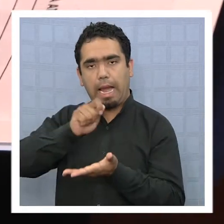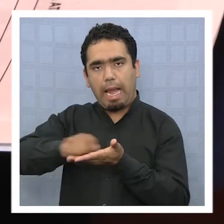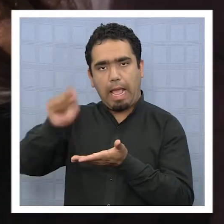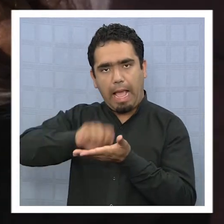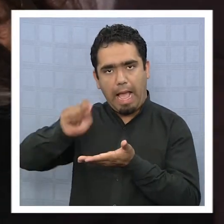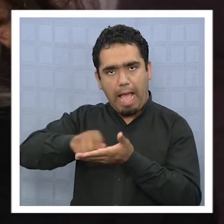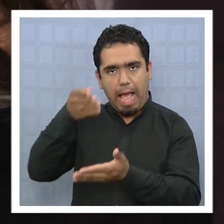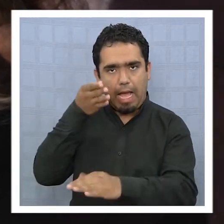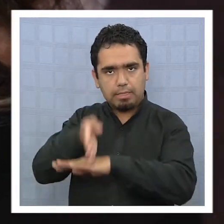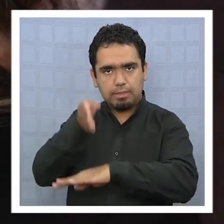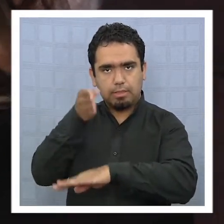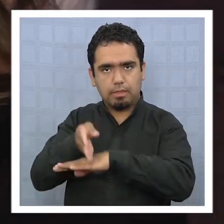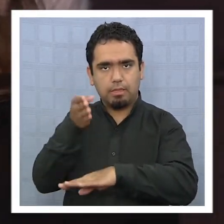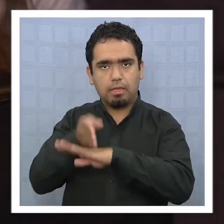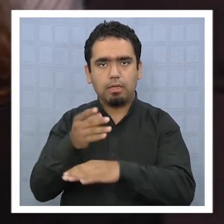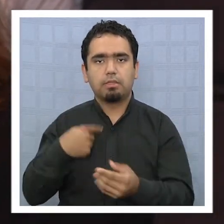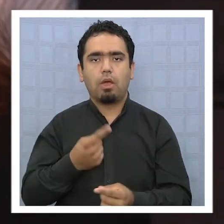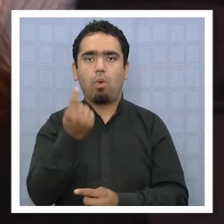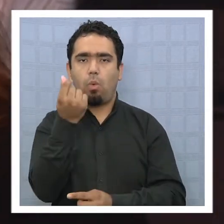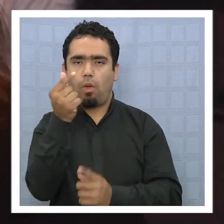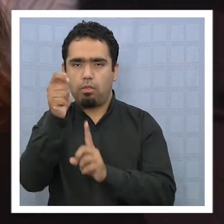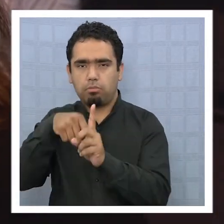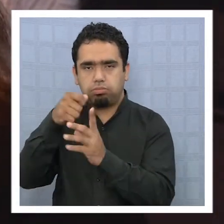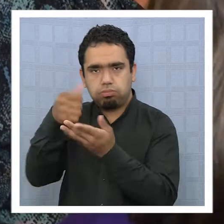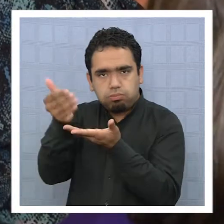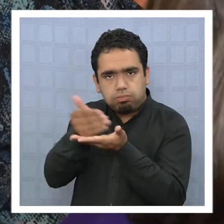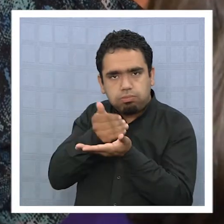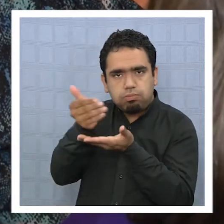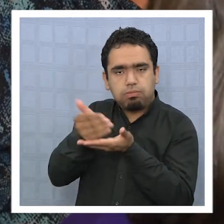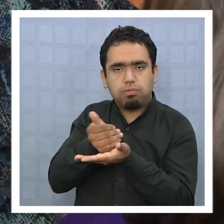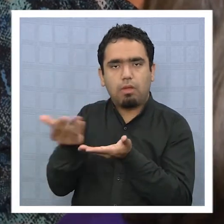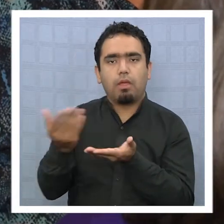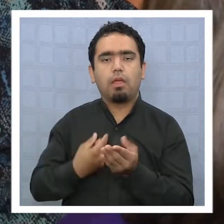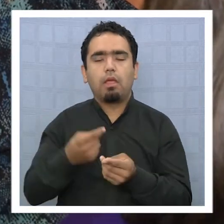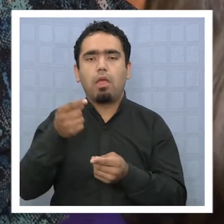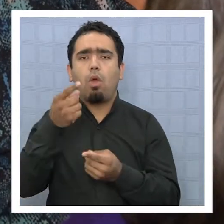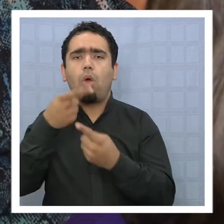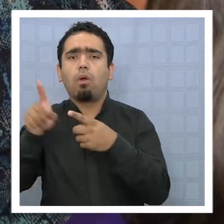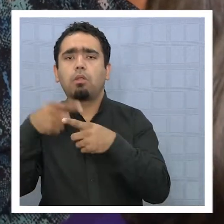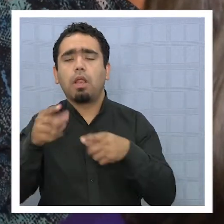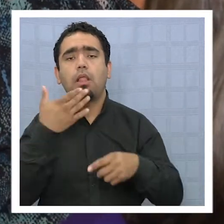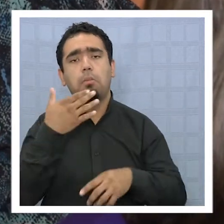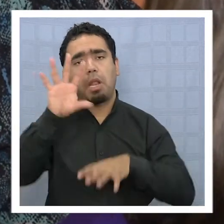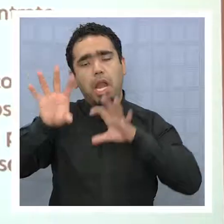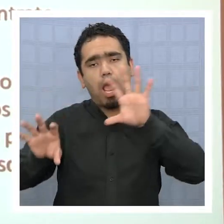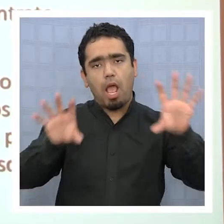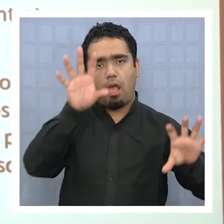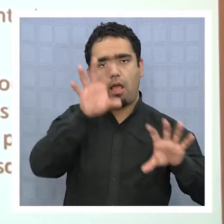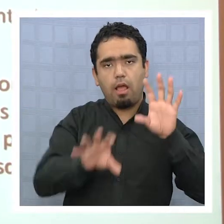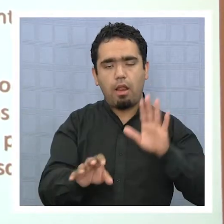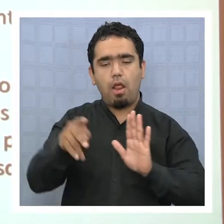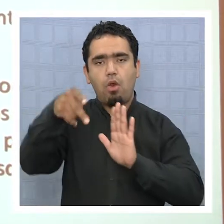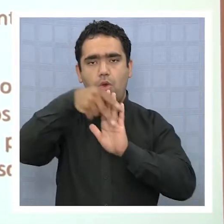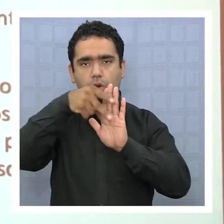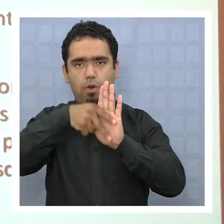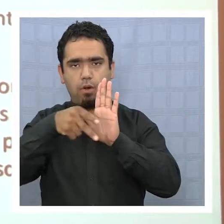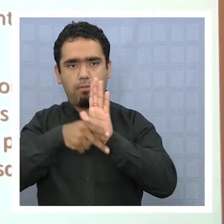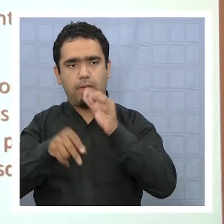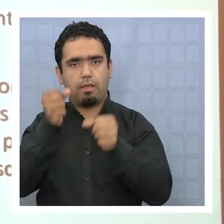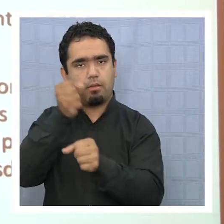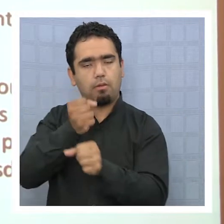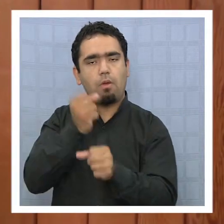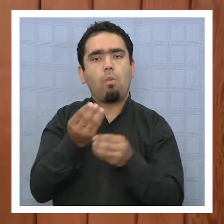jornada de trabajo y remuneraciones, entre otros aspectos que norman las relaciones laborales con una buena respuesta de